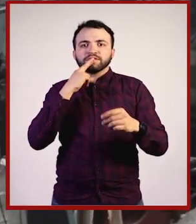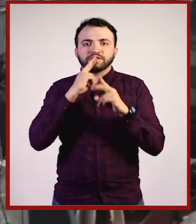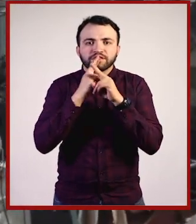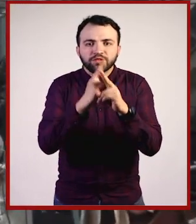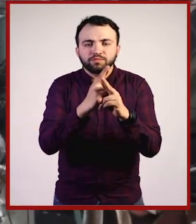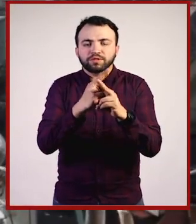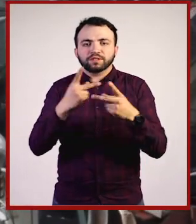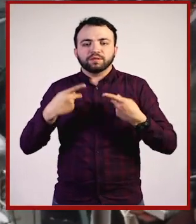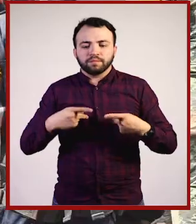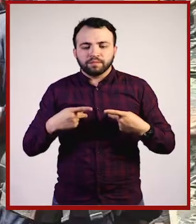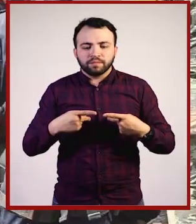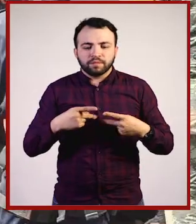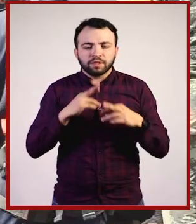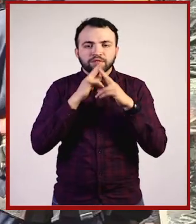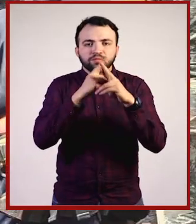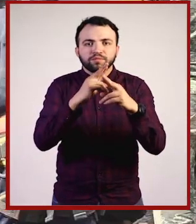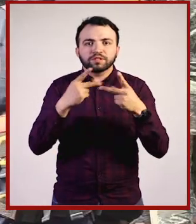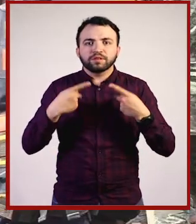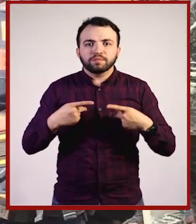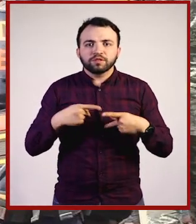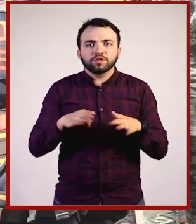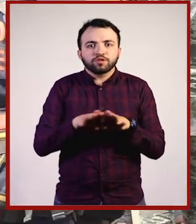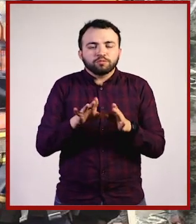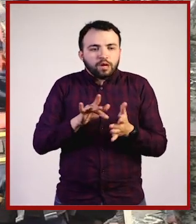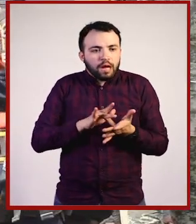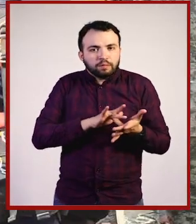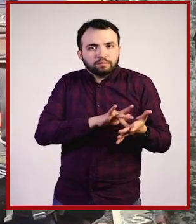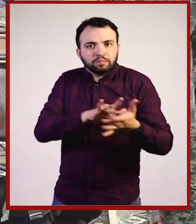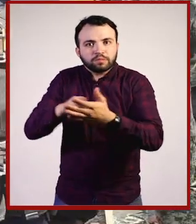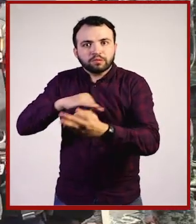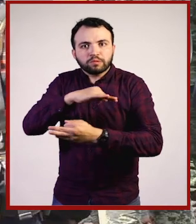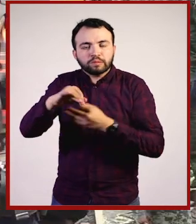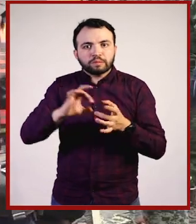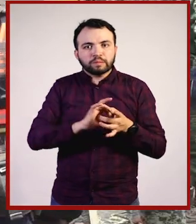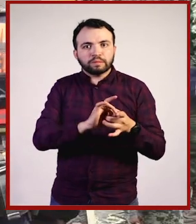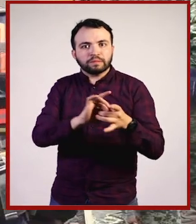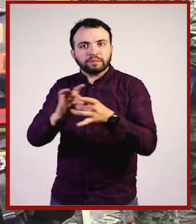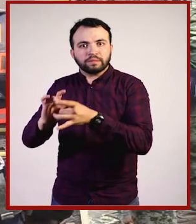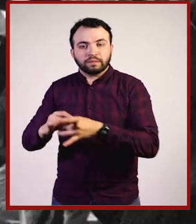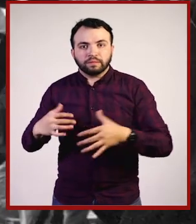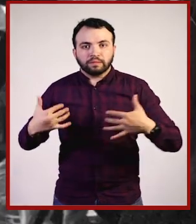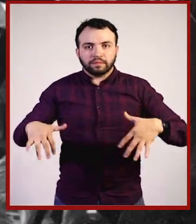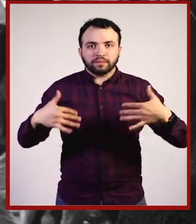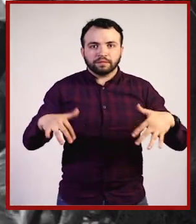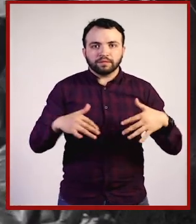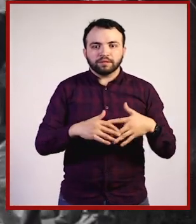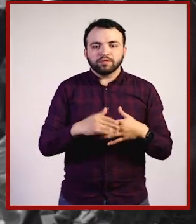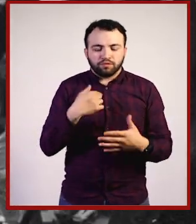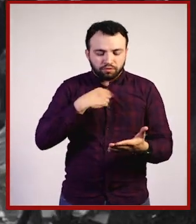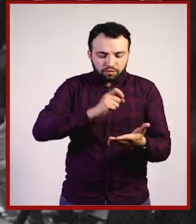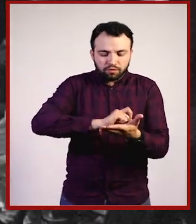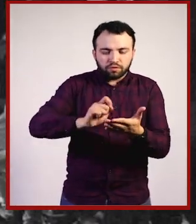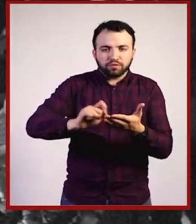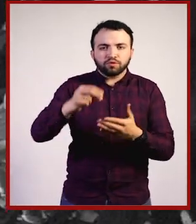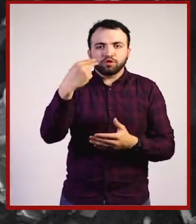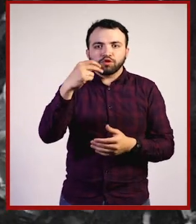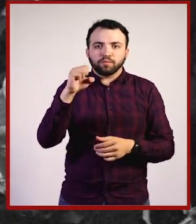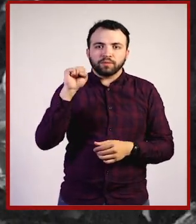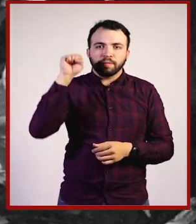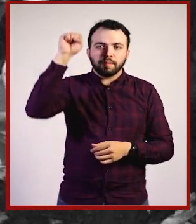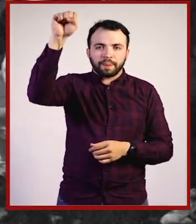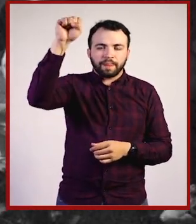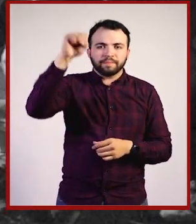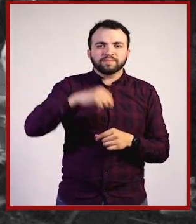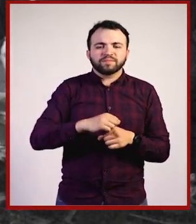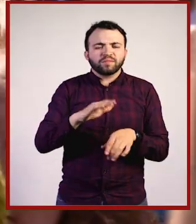se dedicó a ayudar. Yo escribí un texto que se llamaba El Puño en Alto porque tenía que ver con algo que a mí me